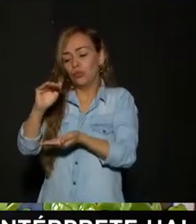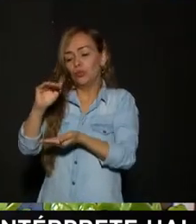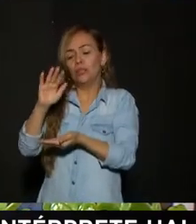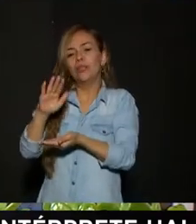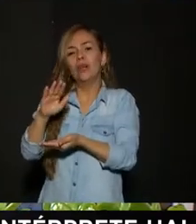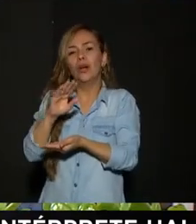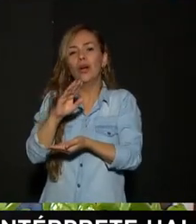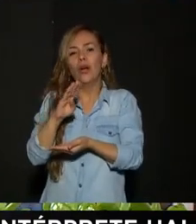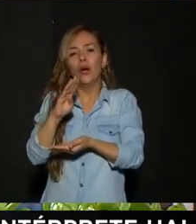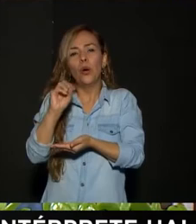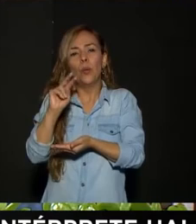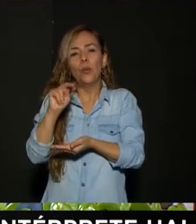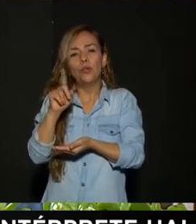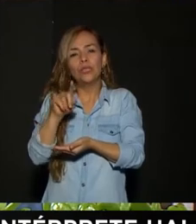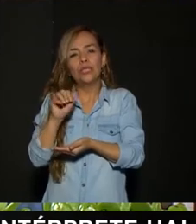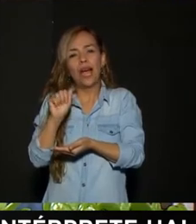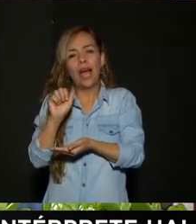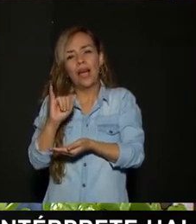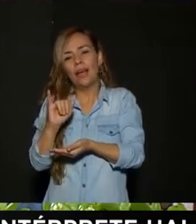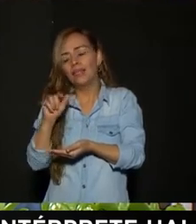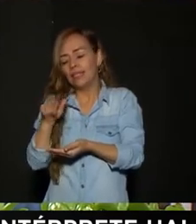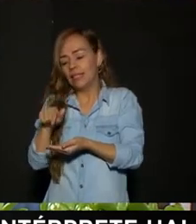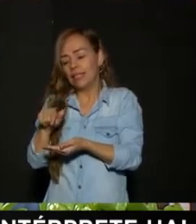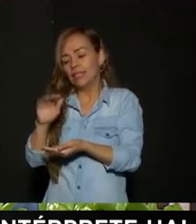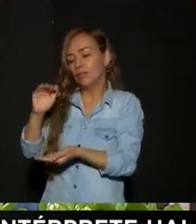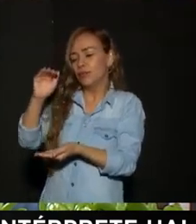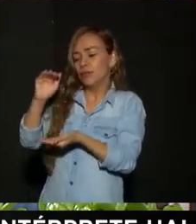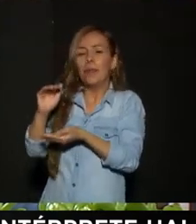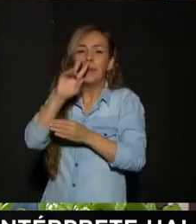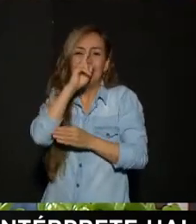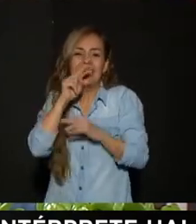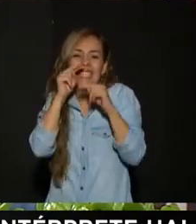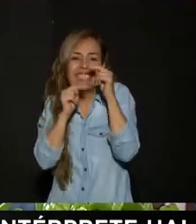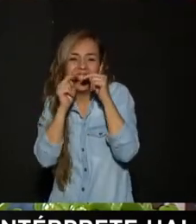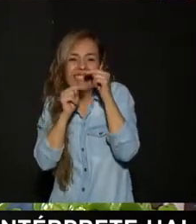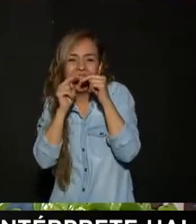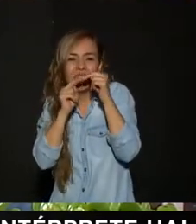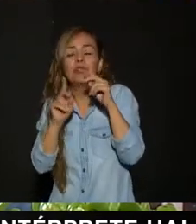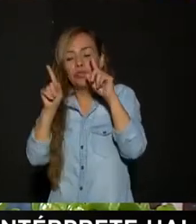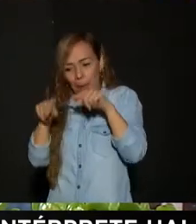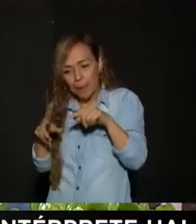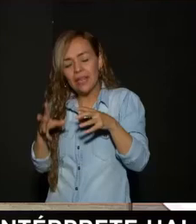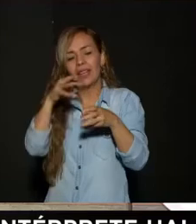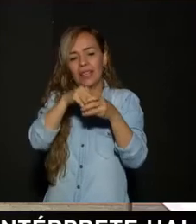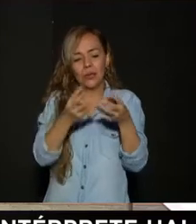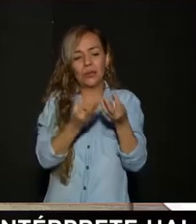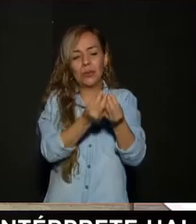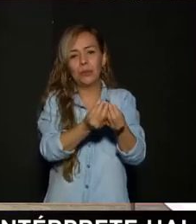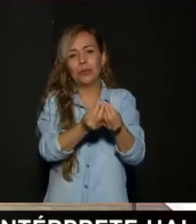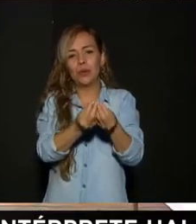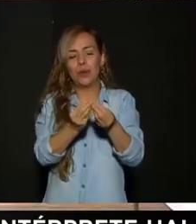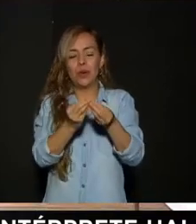Un tratamiento Para convertirlo En bonsai Pero no deja De pertenecer Al grupo De suculentas Y yo por ejemplo Puedo